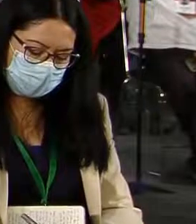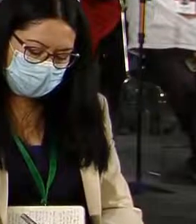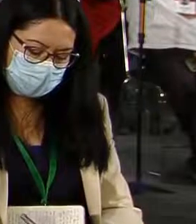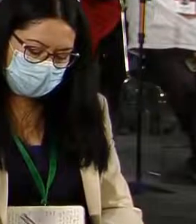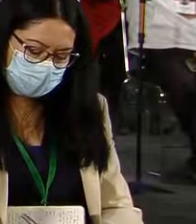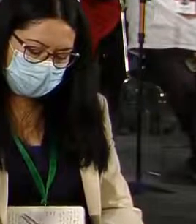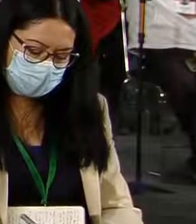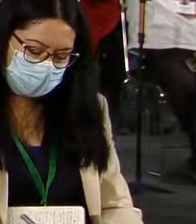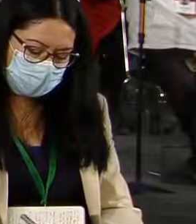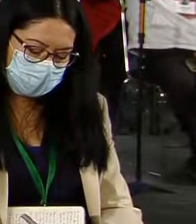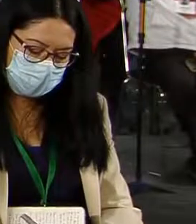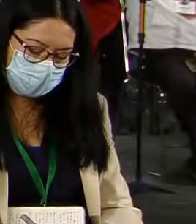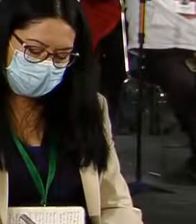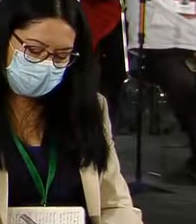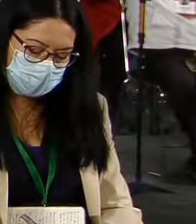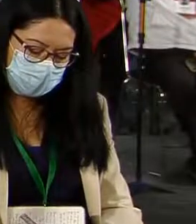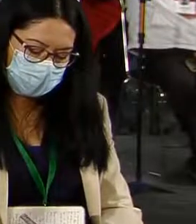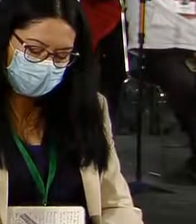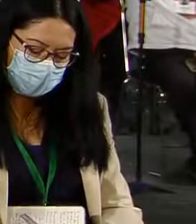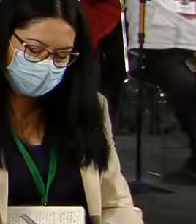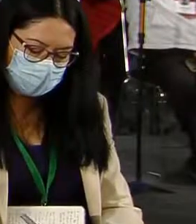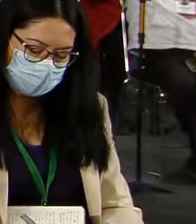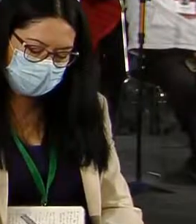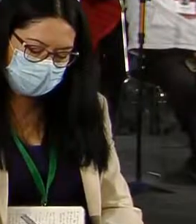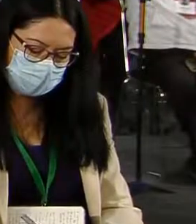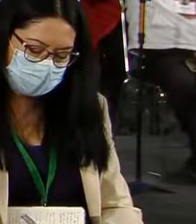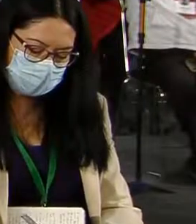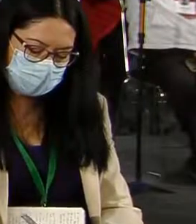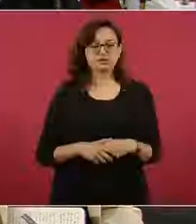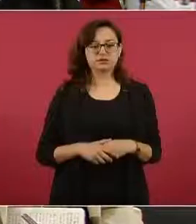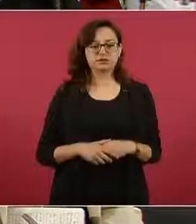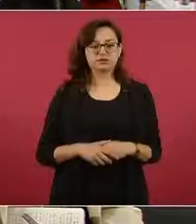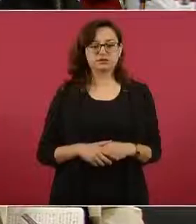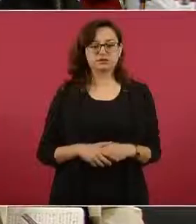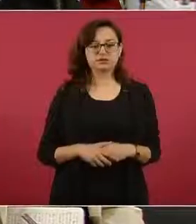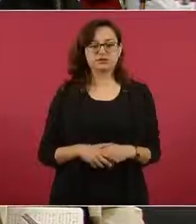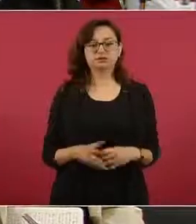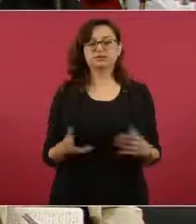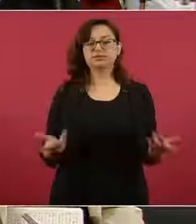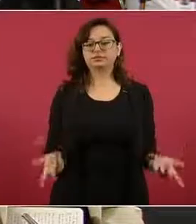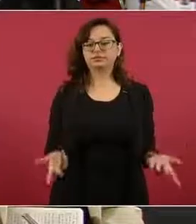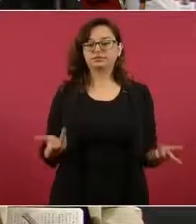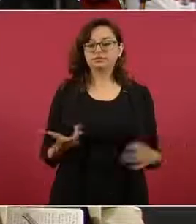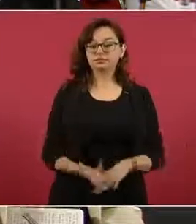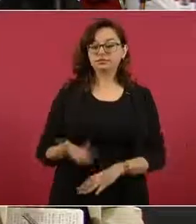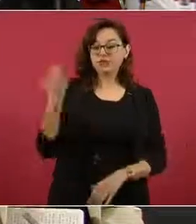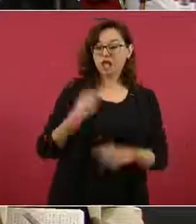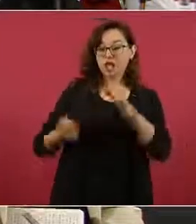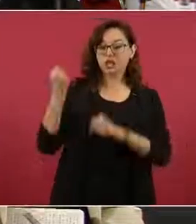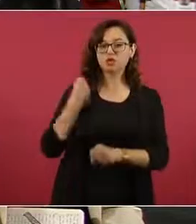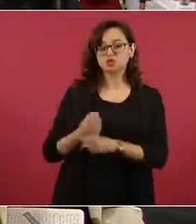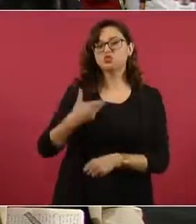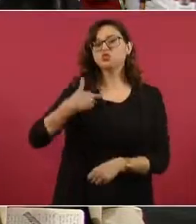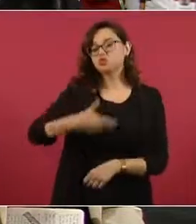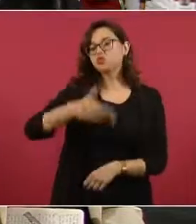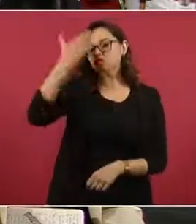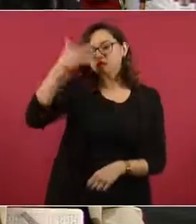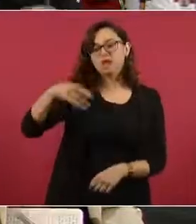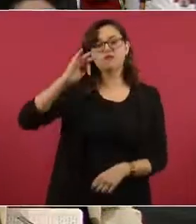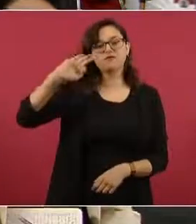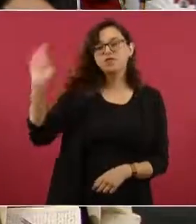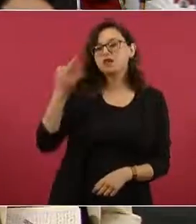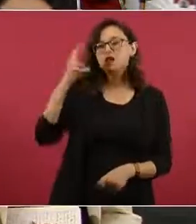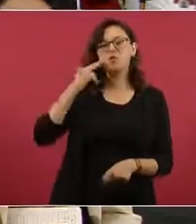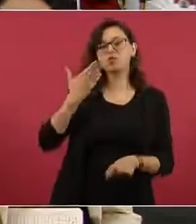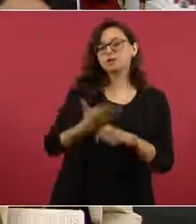hubo un edificio que quedó en muy mal estado, ya se reparo, pero realmente sigue igual, pero ya dijeron las autoridades que ya está bien